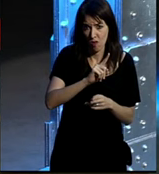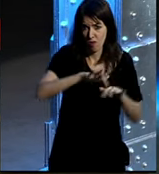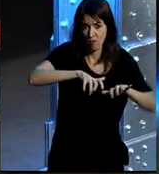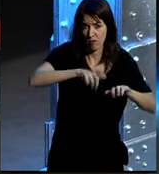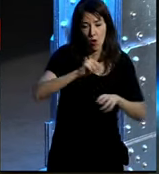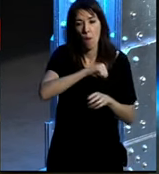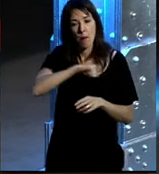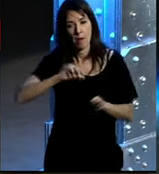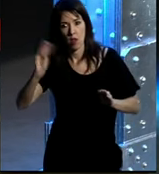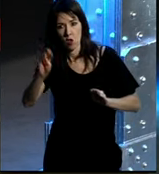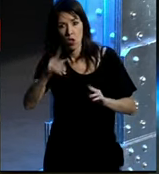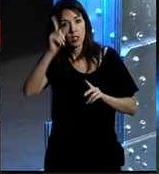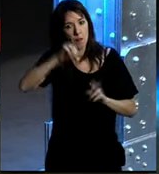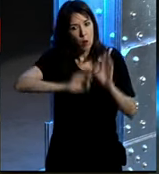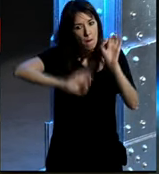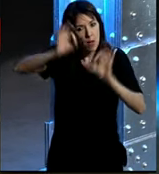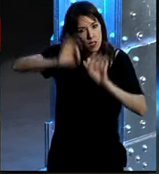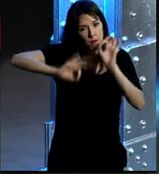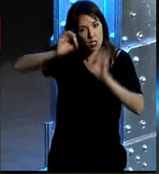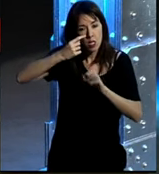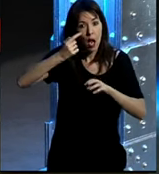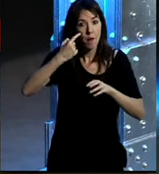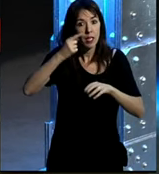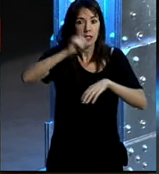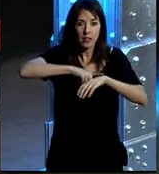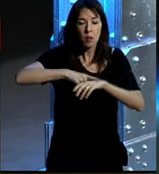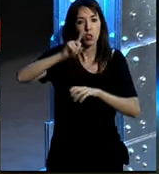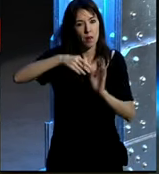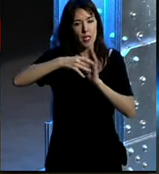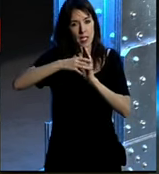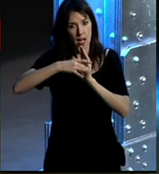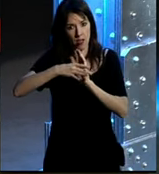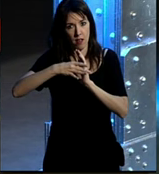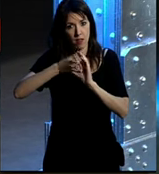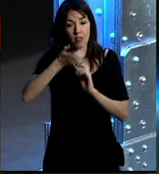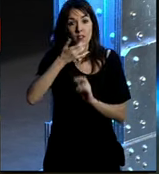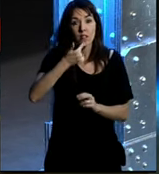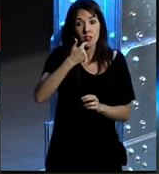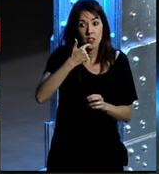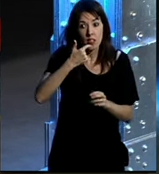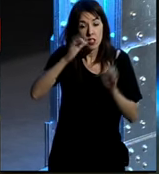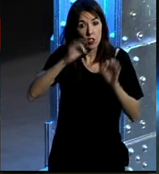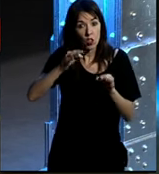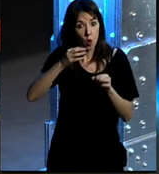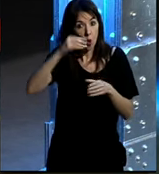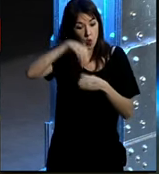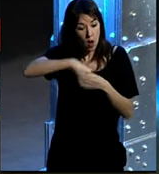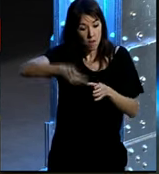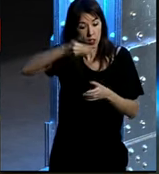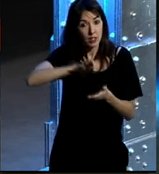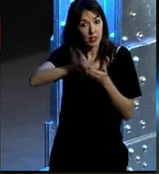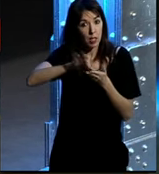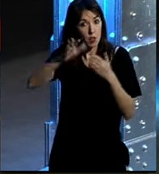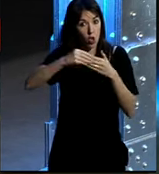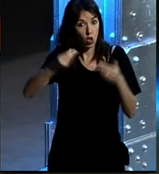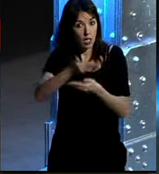que hacemos es medir medir y medir los tiempos y la calidad que estamos dando como digo si el ADN es dar servicio al cliente para